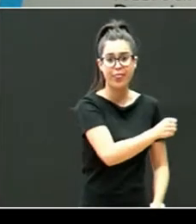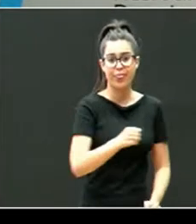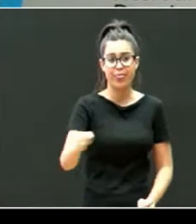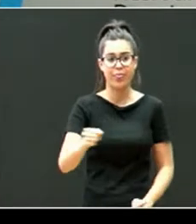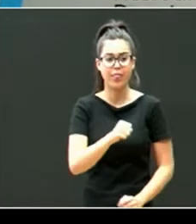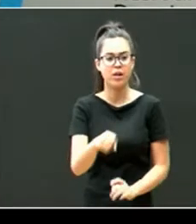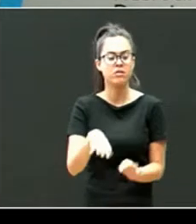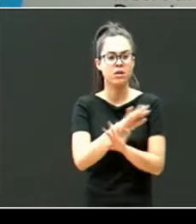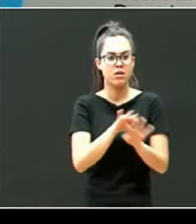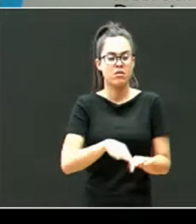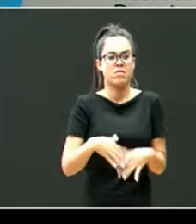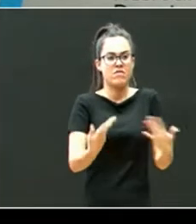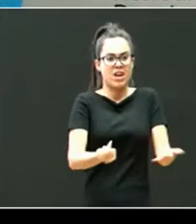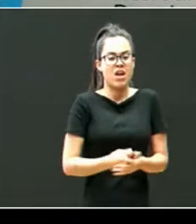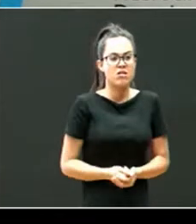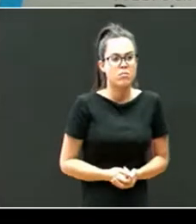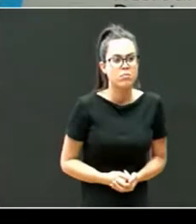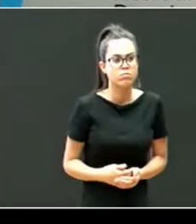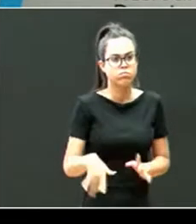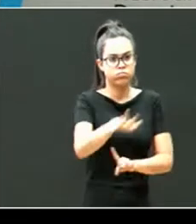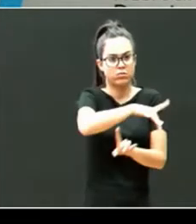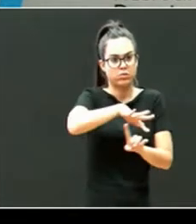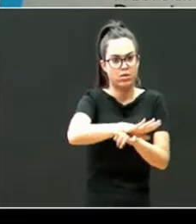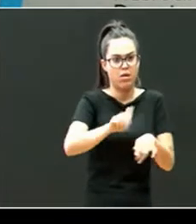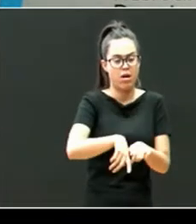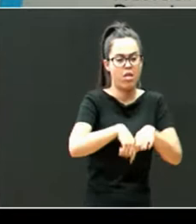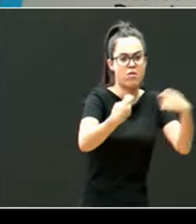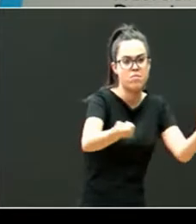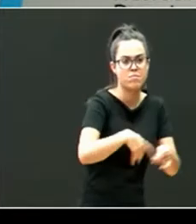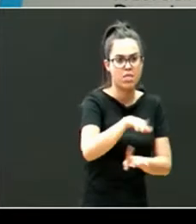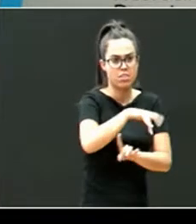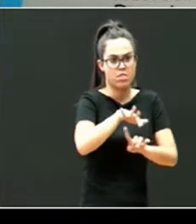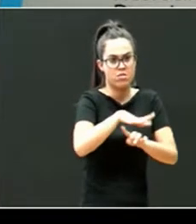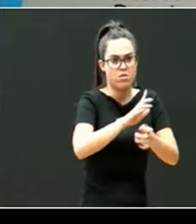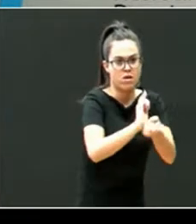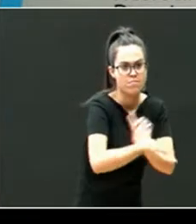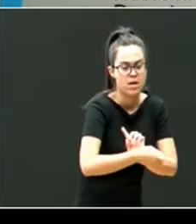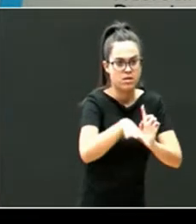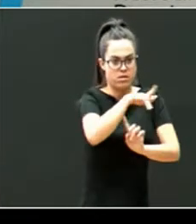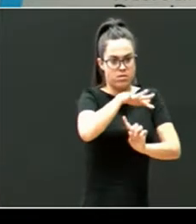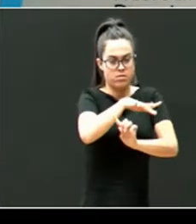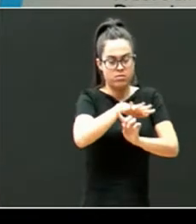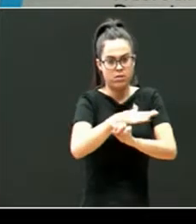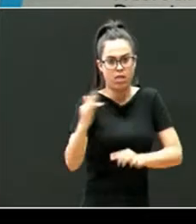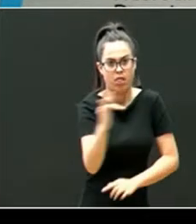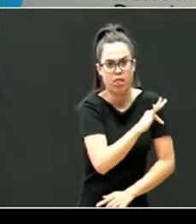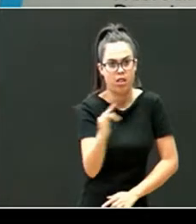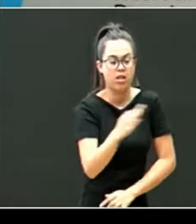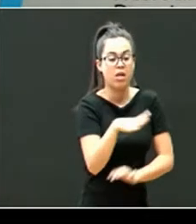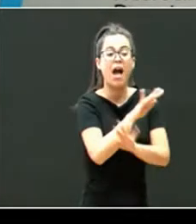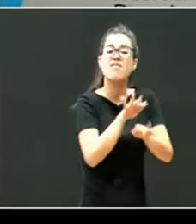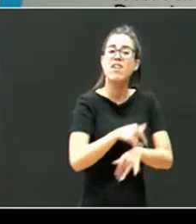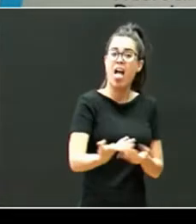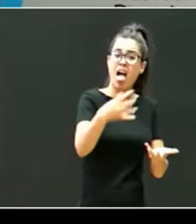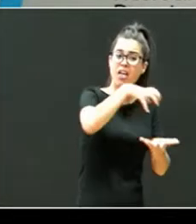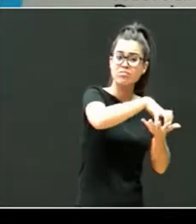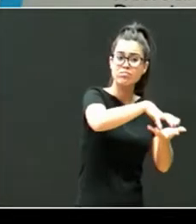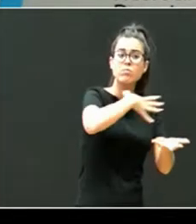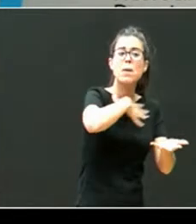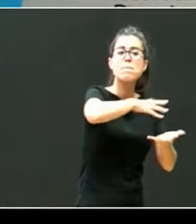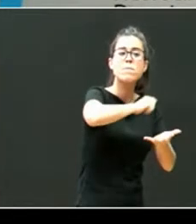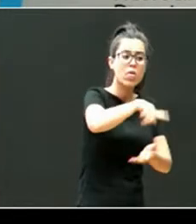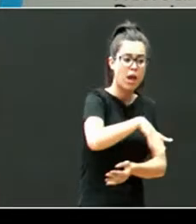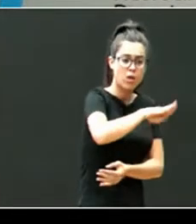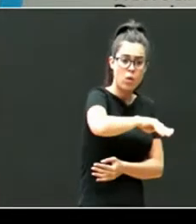rupturas de contexto non é que os niños non estén ben cuidados en alguno destes orfanatos poden estar ben cuidados é que para que se